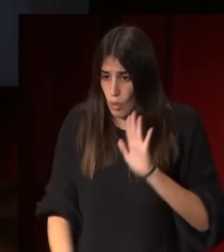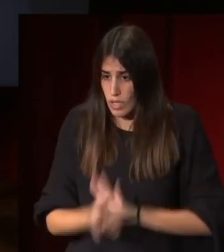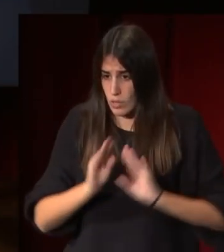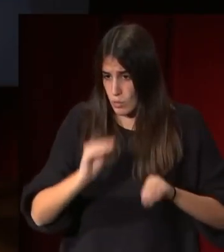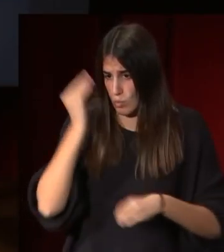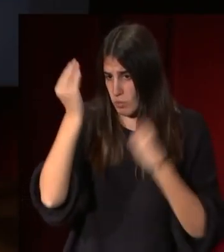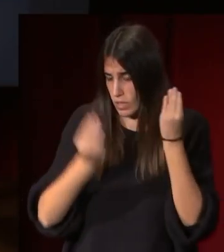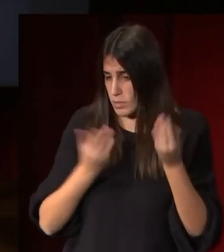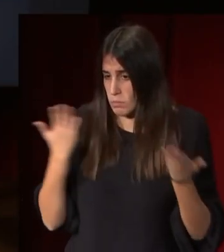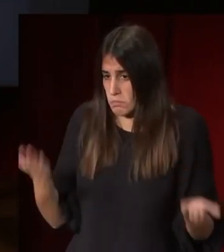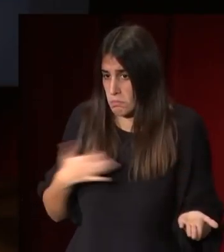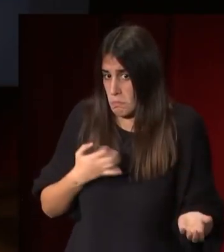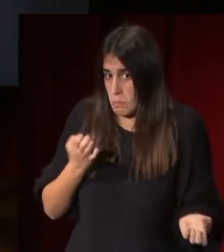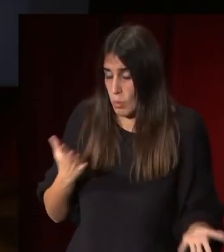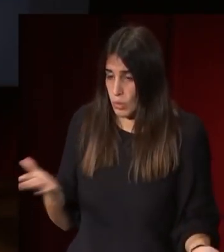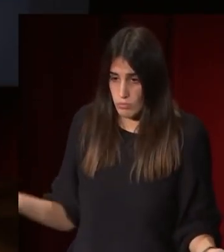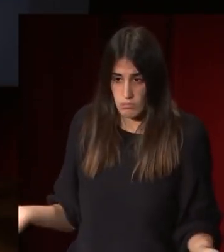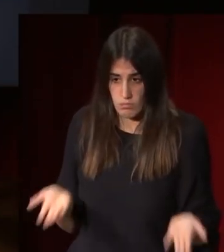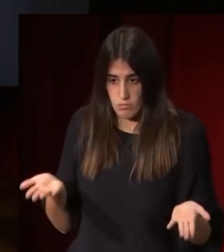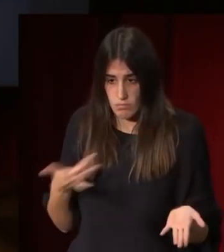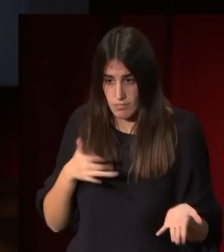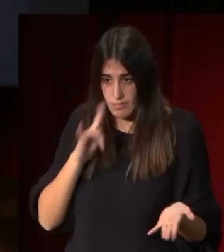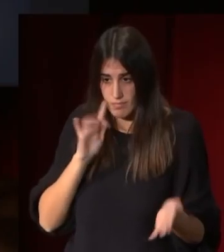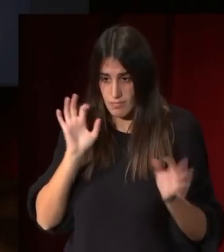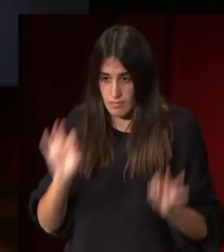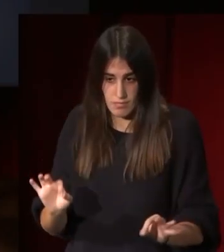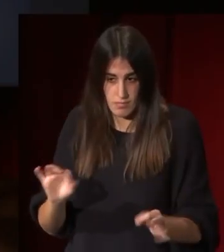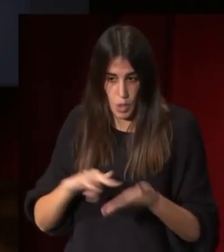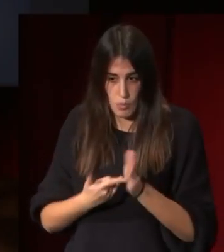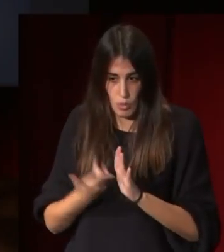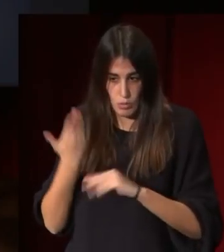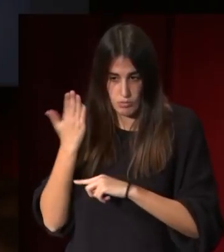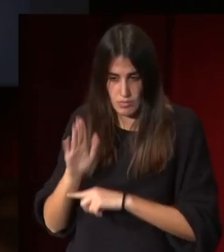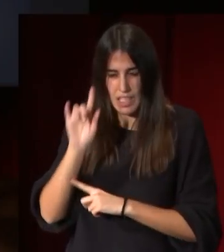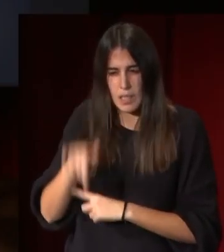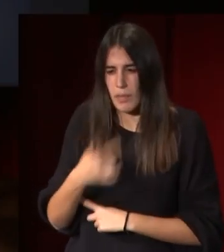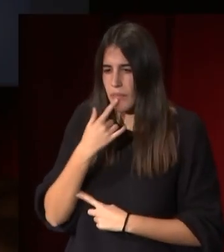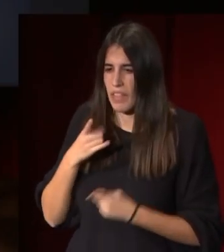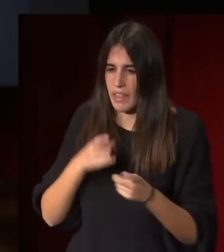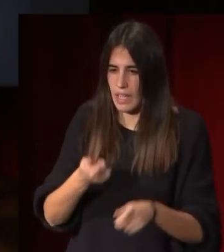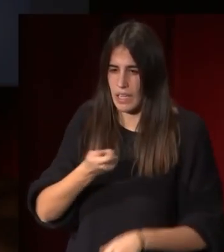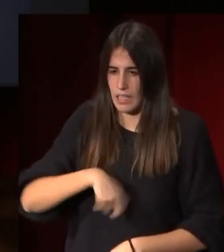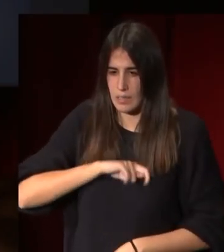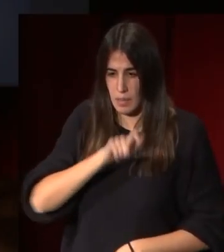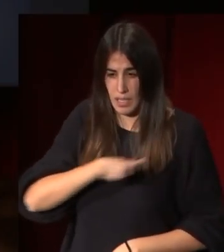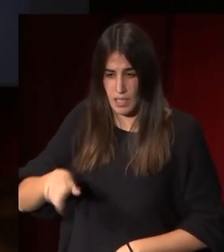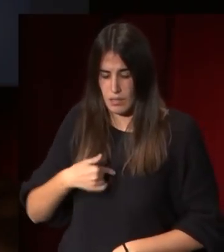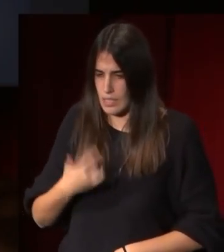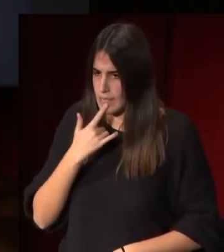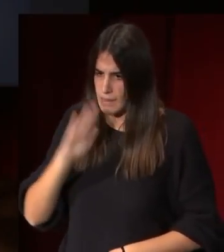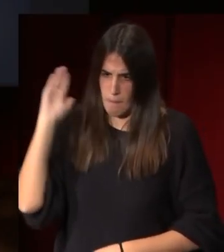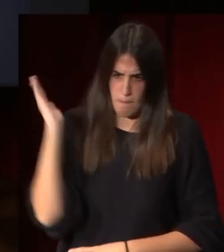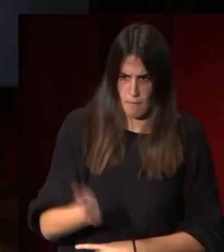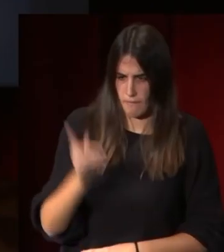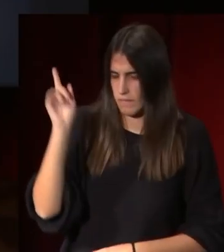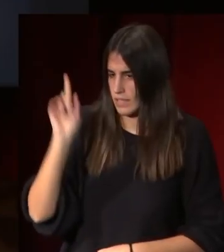planteamiento pero bueno esta es la obra también tengo que decir que durante la guerra civil sufrió relativamente y que